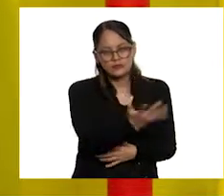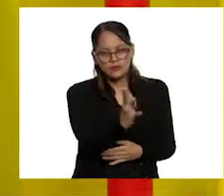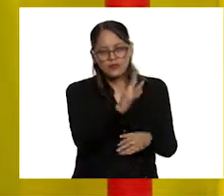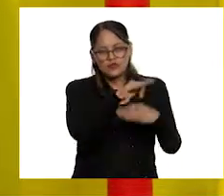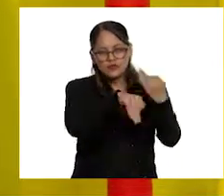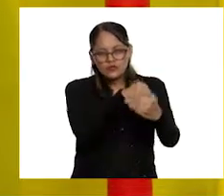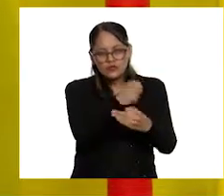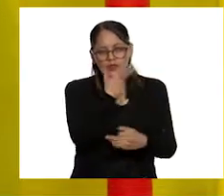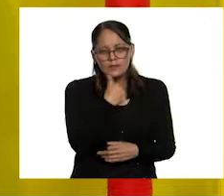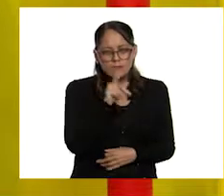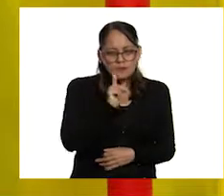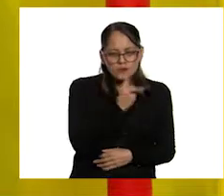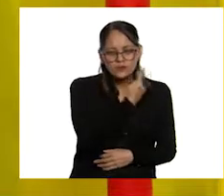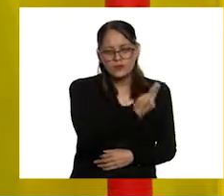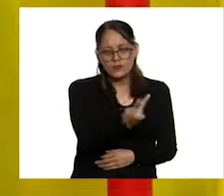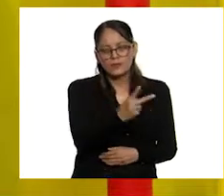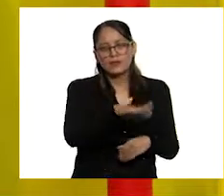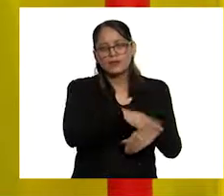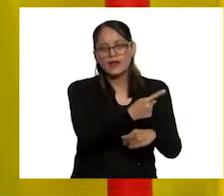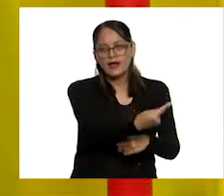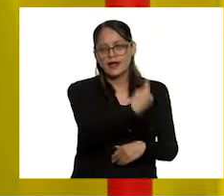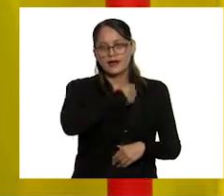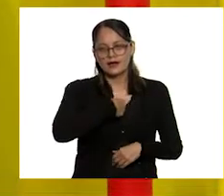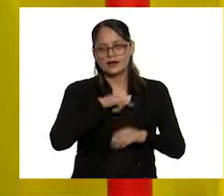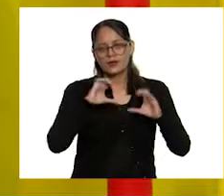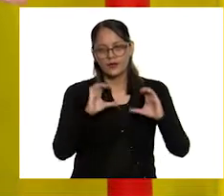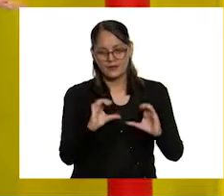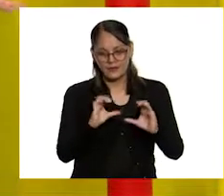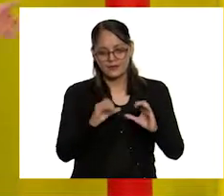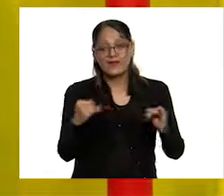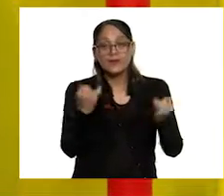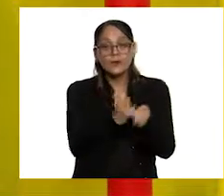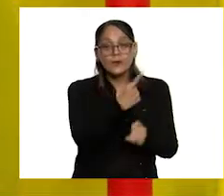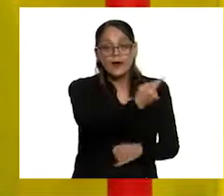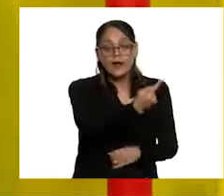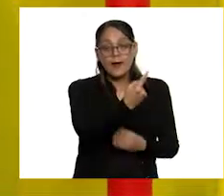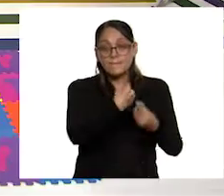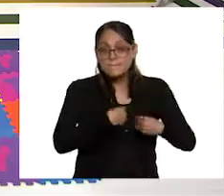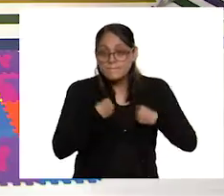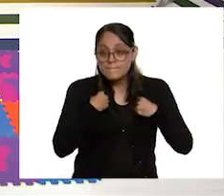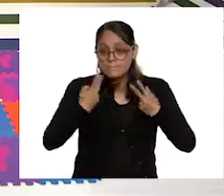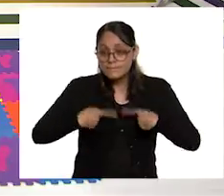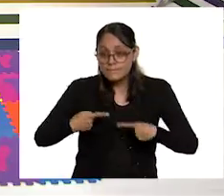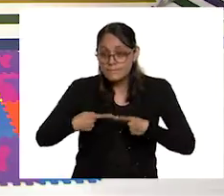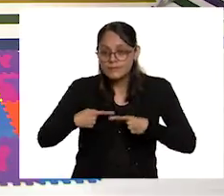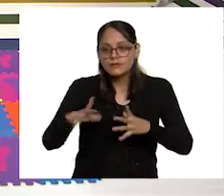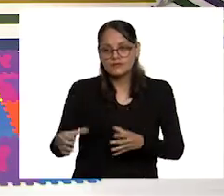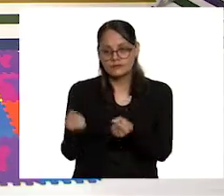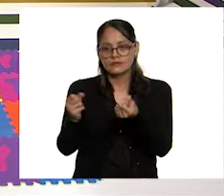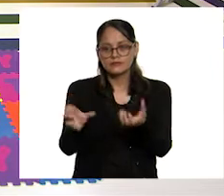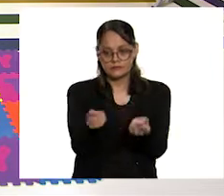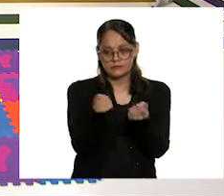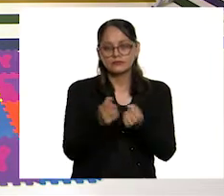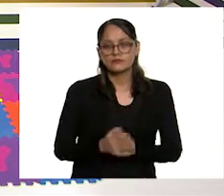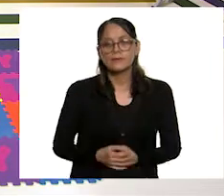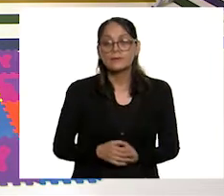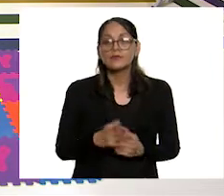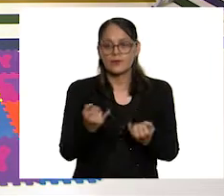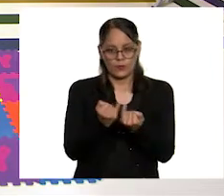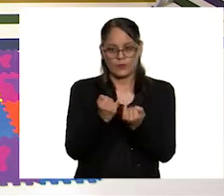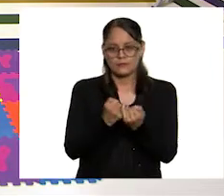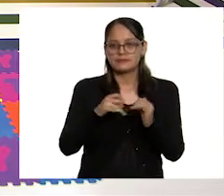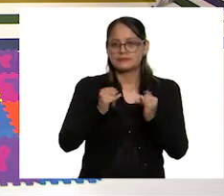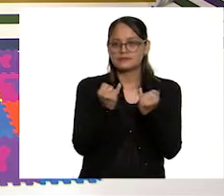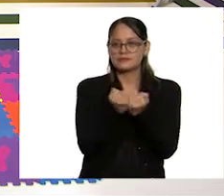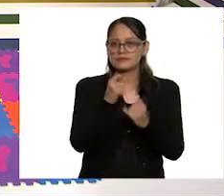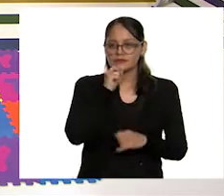y a todos por cuidarnos y salvar la vida de muchísimas personas. personas. Y entonces vamos a hacer lo mismo. ¡Perfecto! Tener las